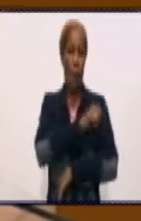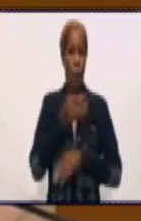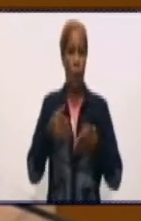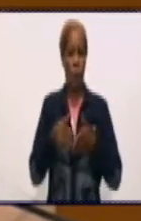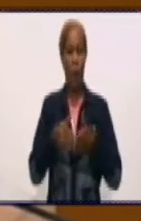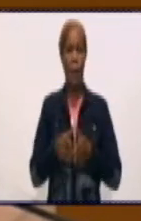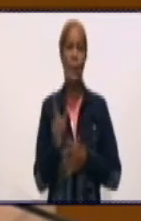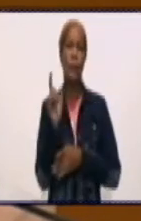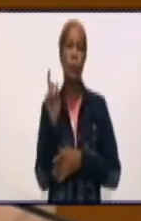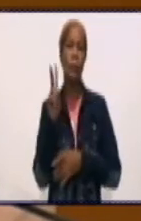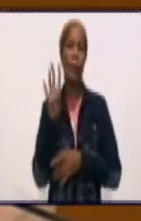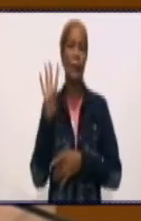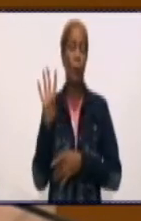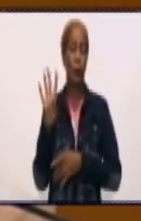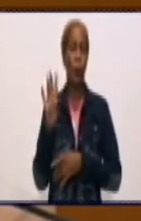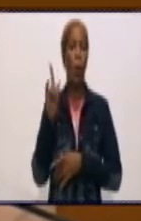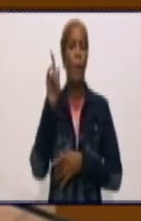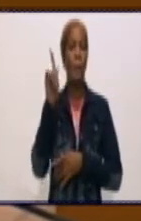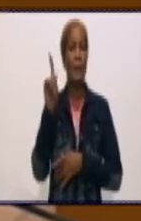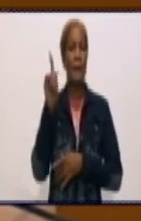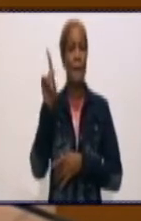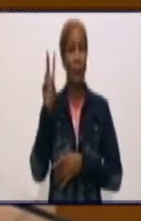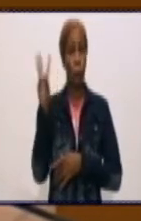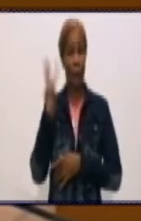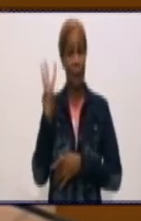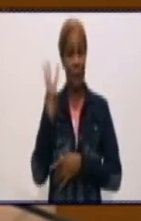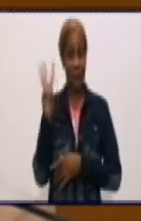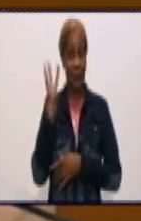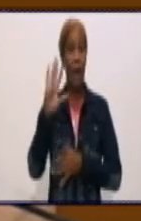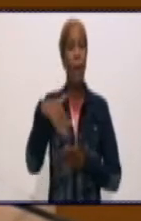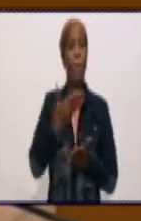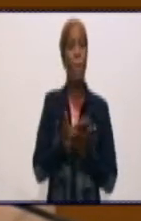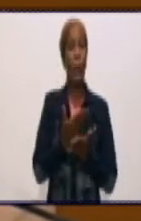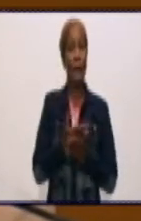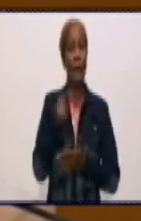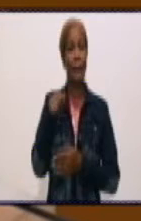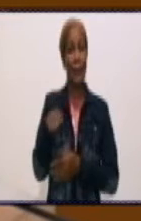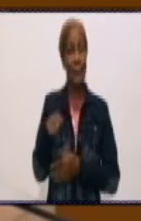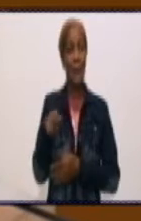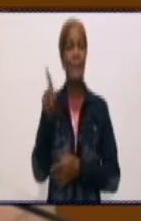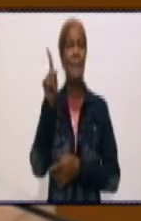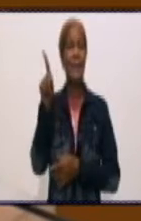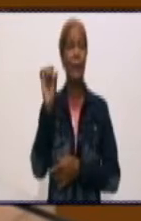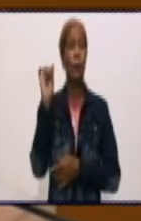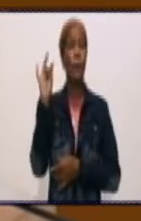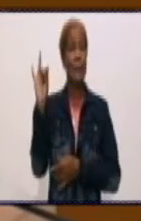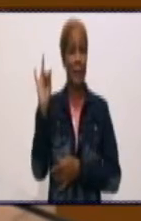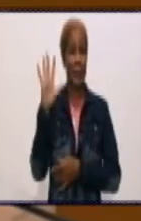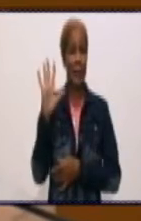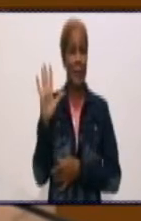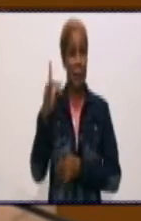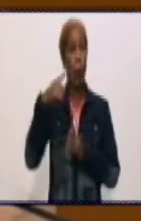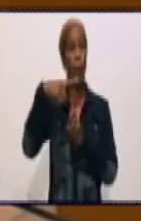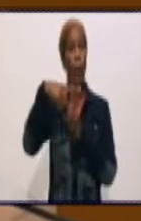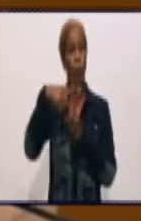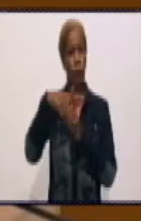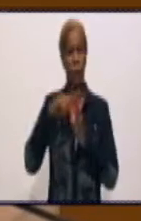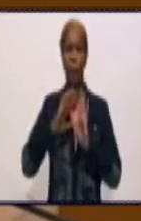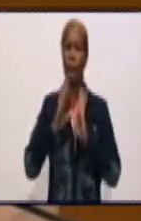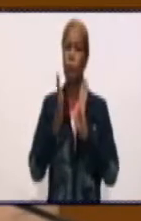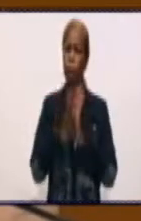24 horas de las 1.133 muestras procesadas, de ellas 175, fueron positivas, todas